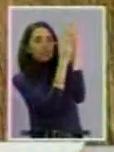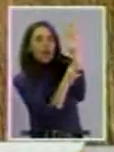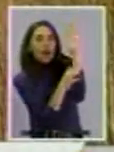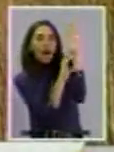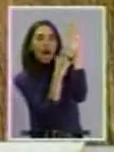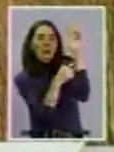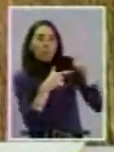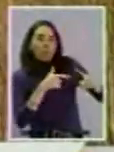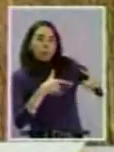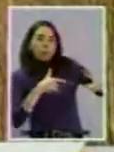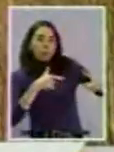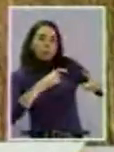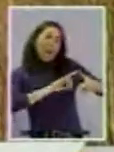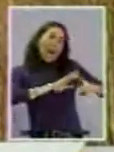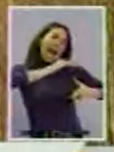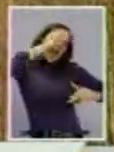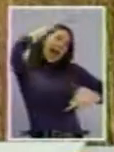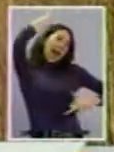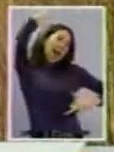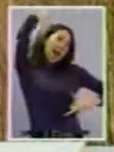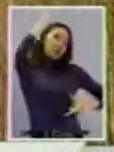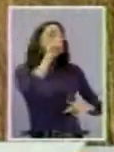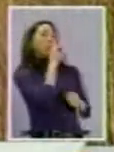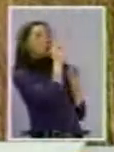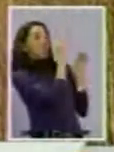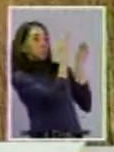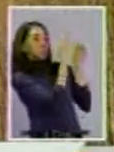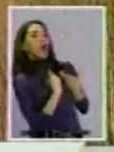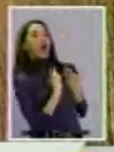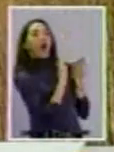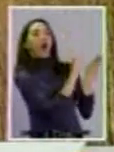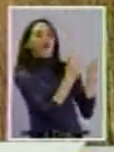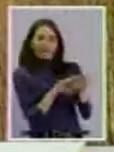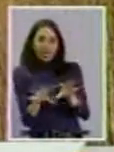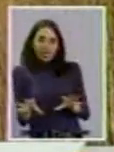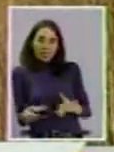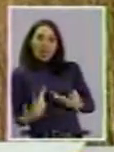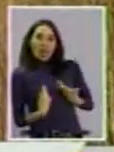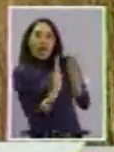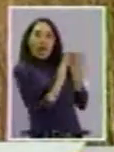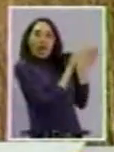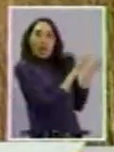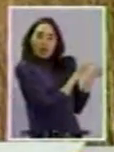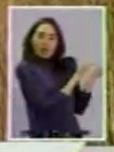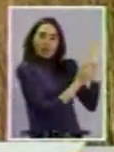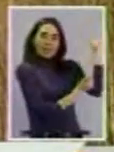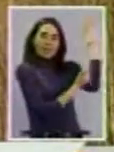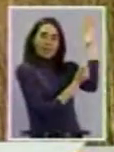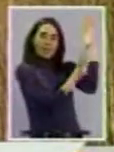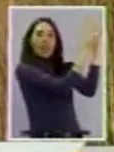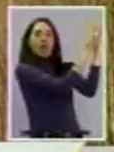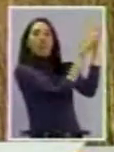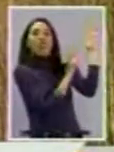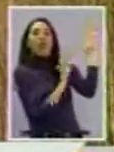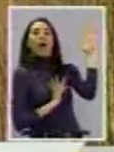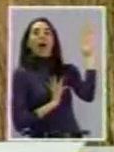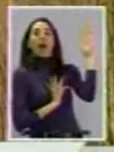grosor del árbol y la altura. Nosotros ofrecemos alguna ofrenda para que nos dé